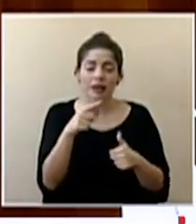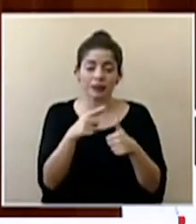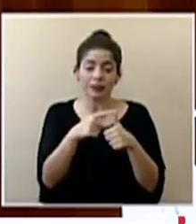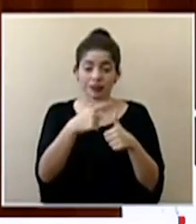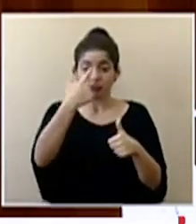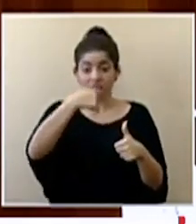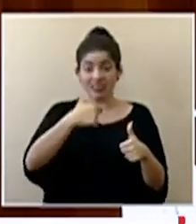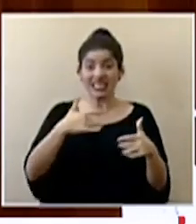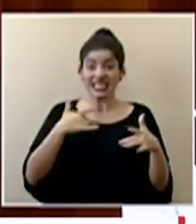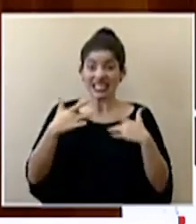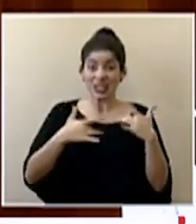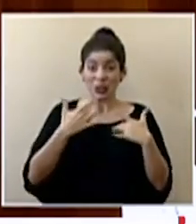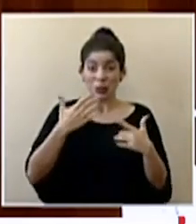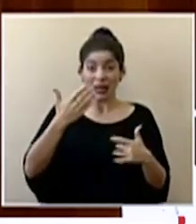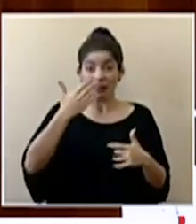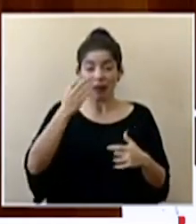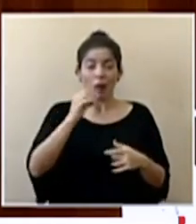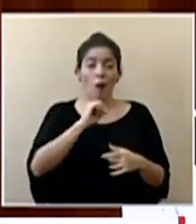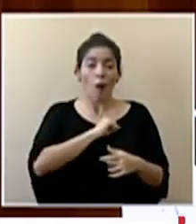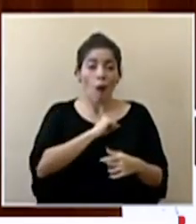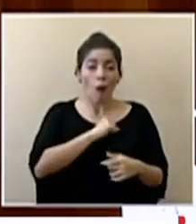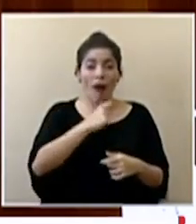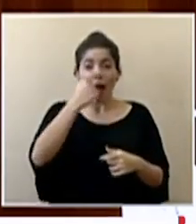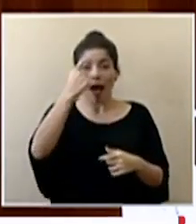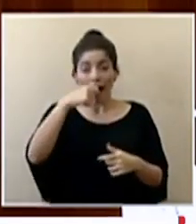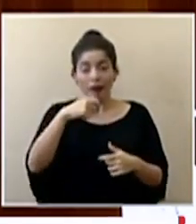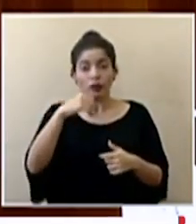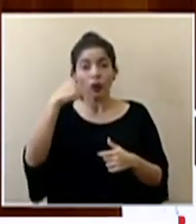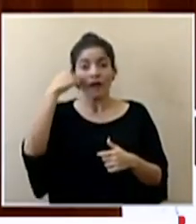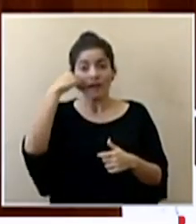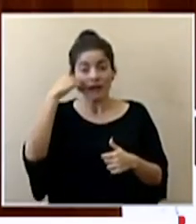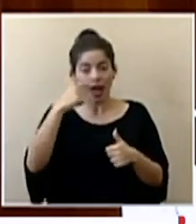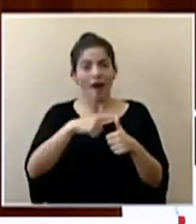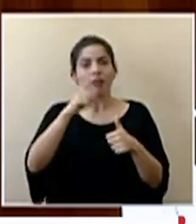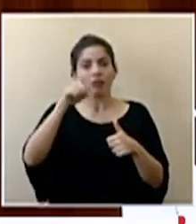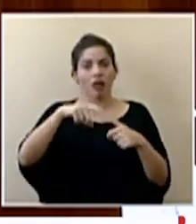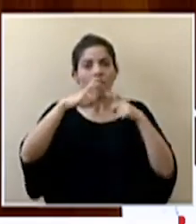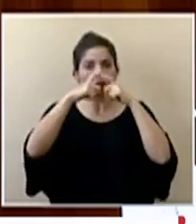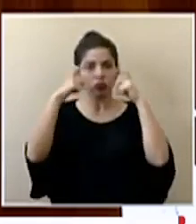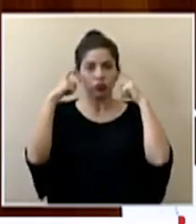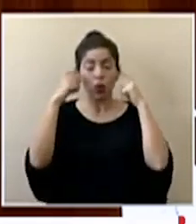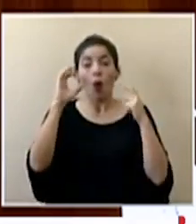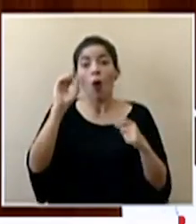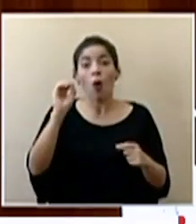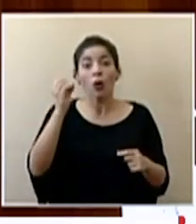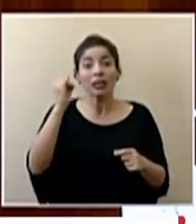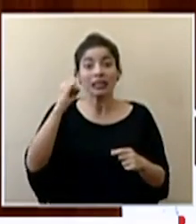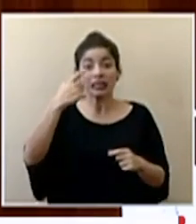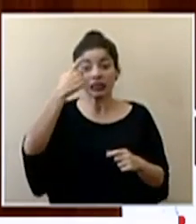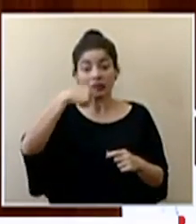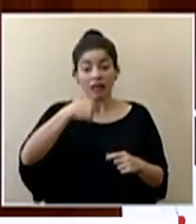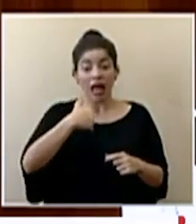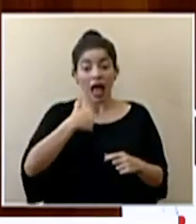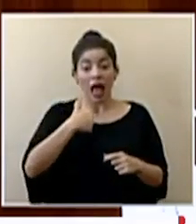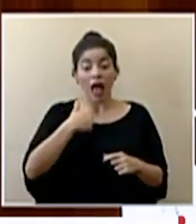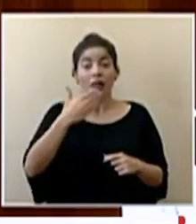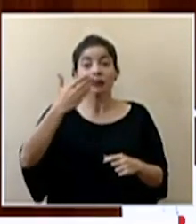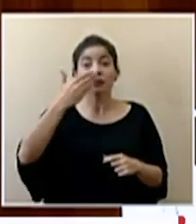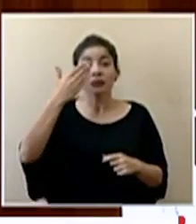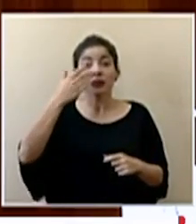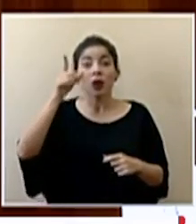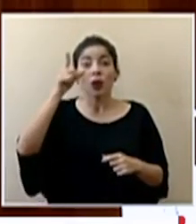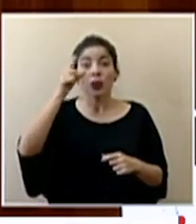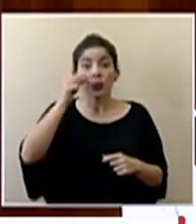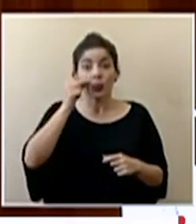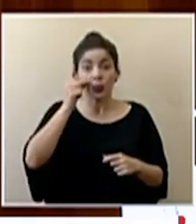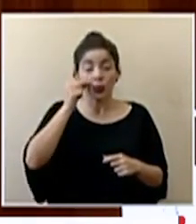síntomas respiratorios tos, estornudo fiebre que tengan la disminución del olfato